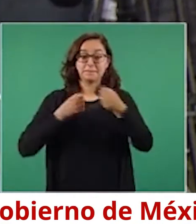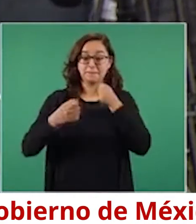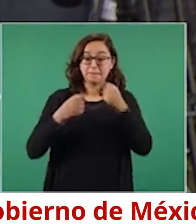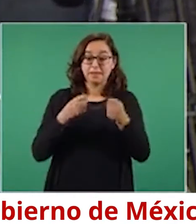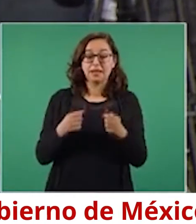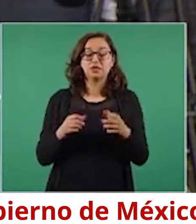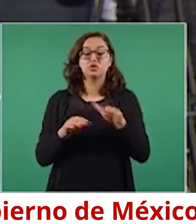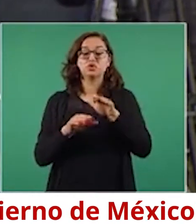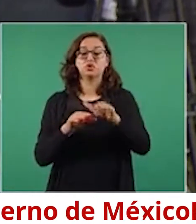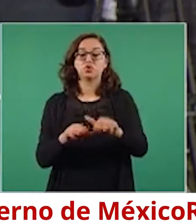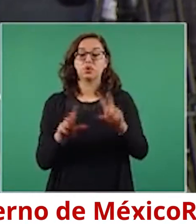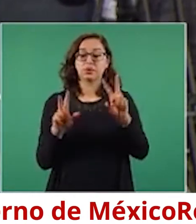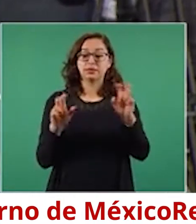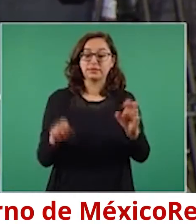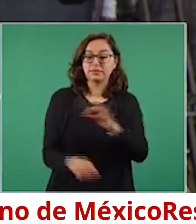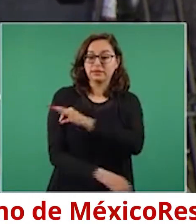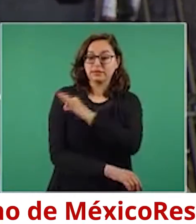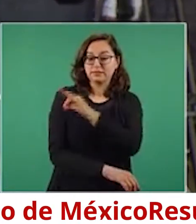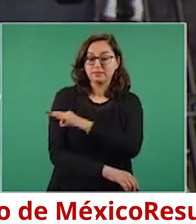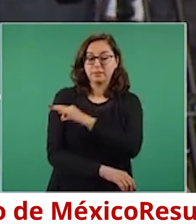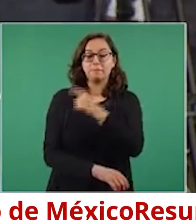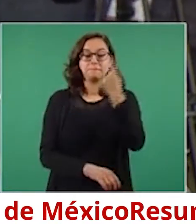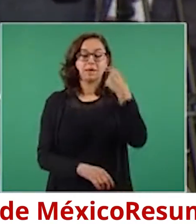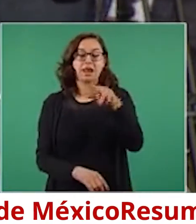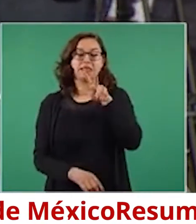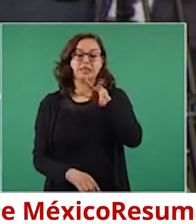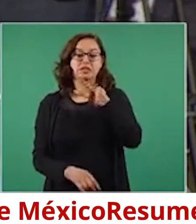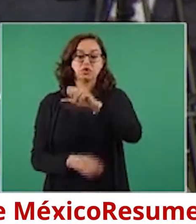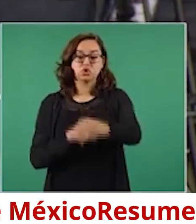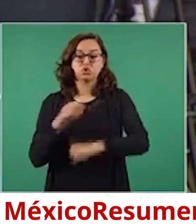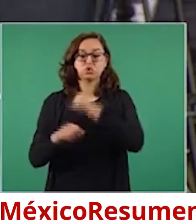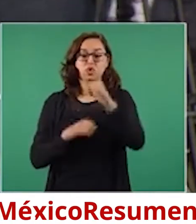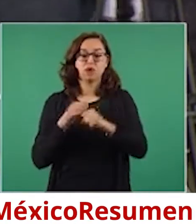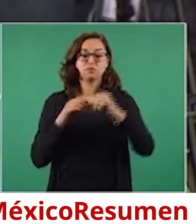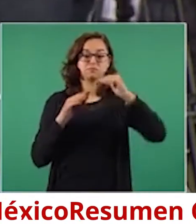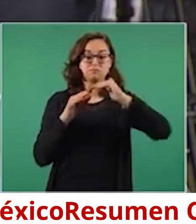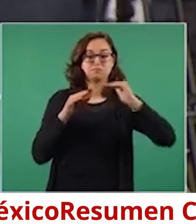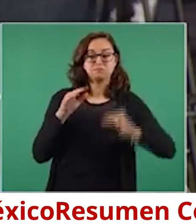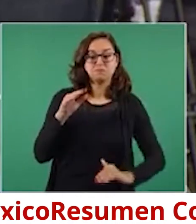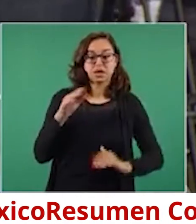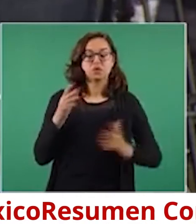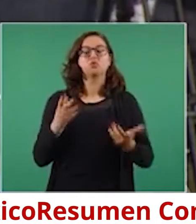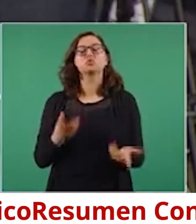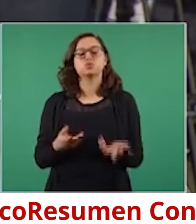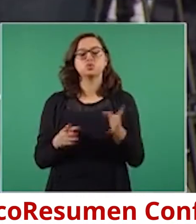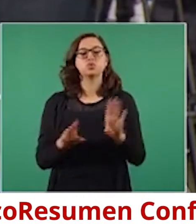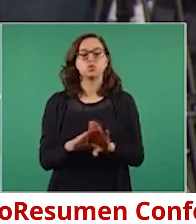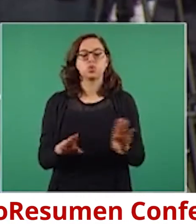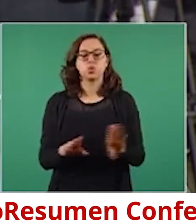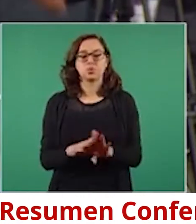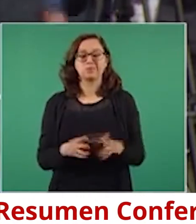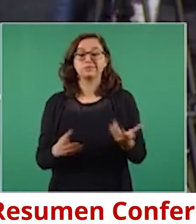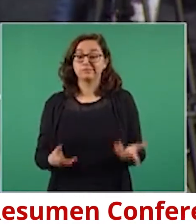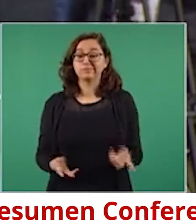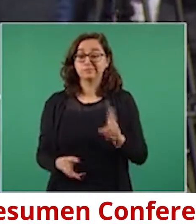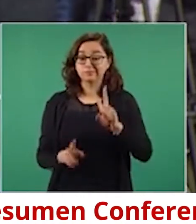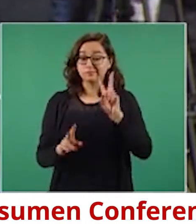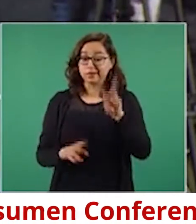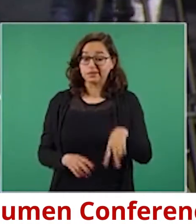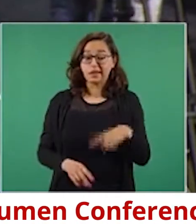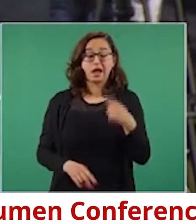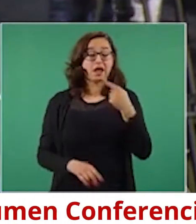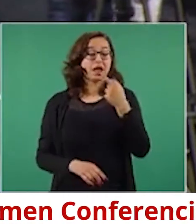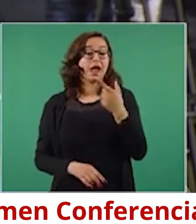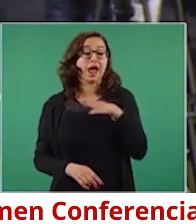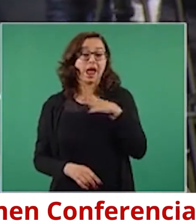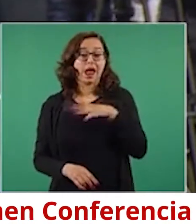de la vacunación en menores de 18 años. Más allá de la cuestión que se ha politizado el caso de una chica